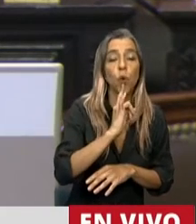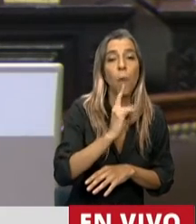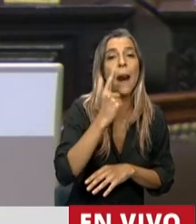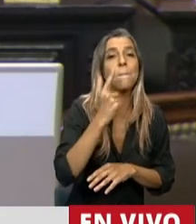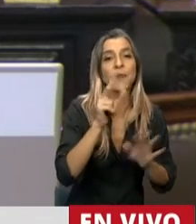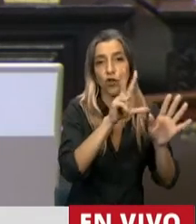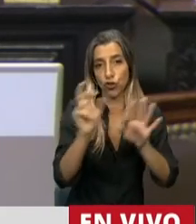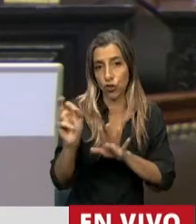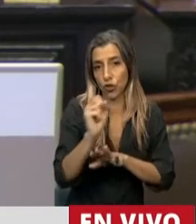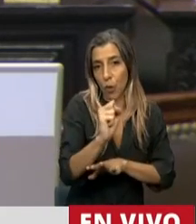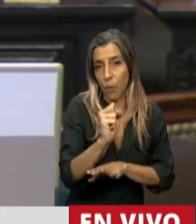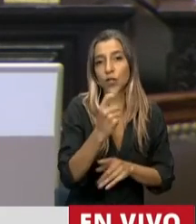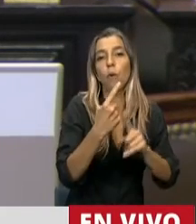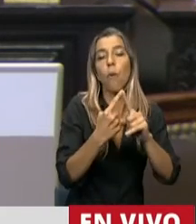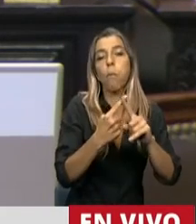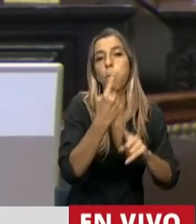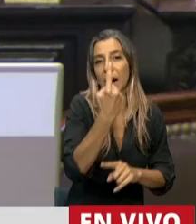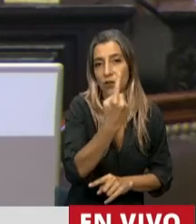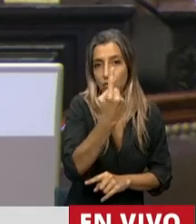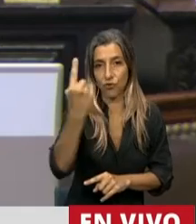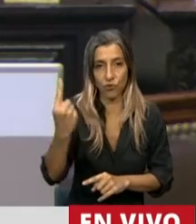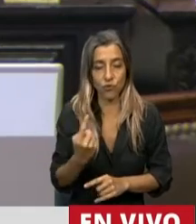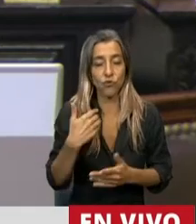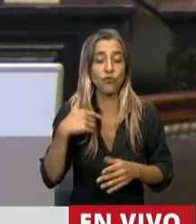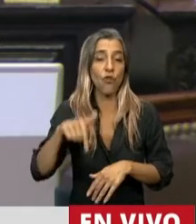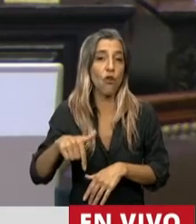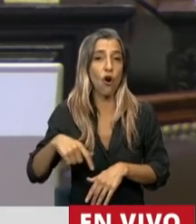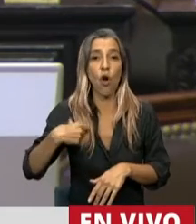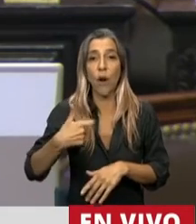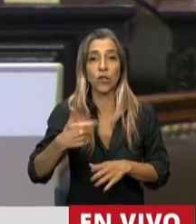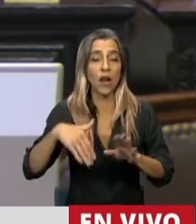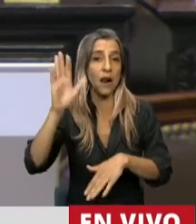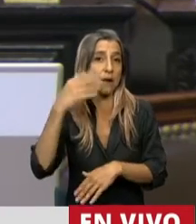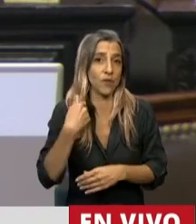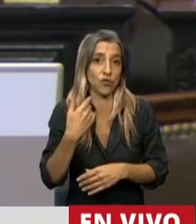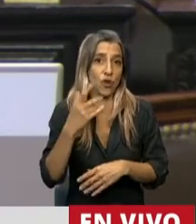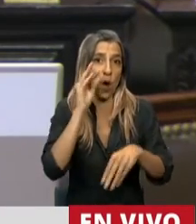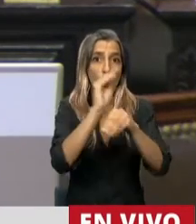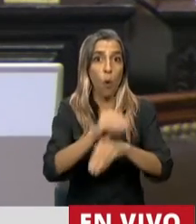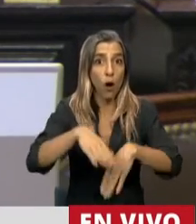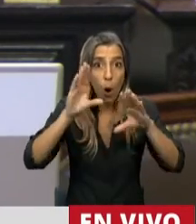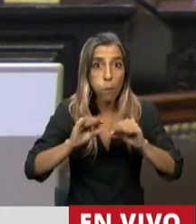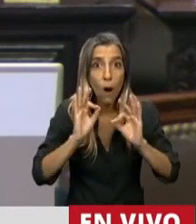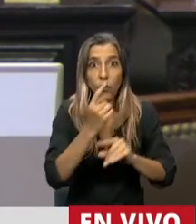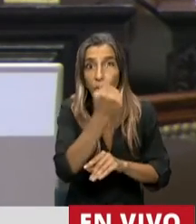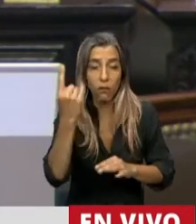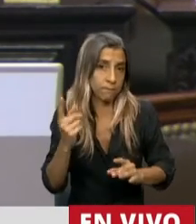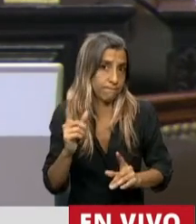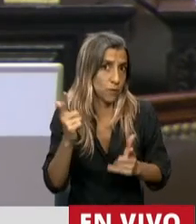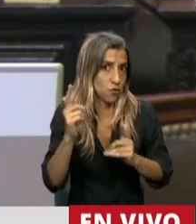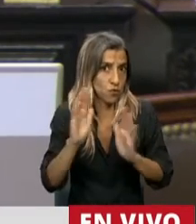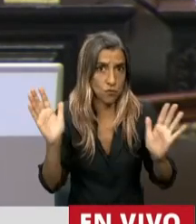hoy mismo la mayoría de las obras sociales no cubren el PMO. Por eso es que cada incorporación al PMO genera un enorme